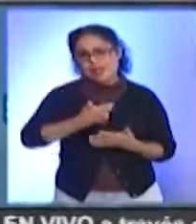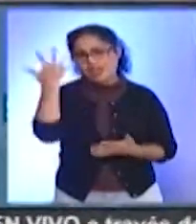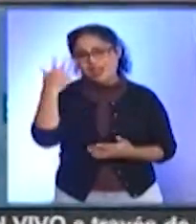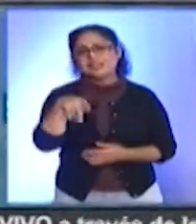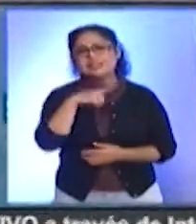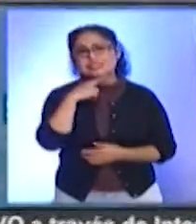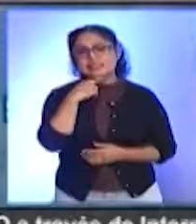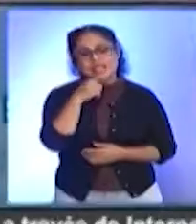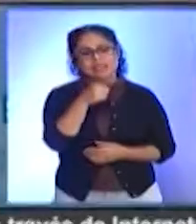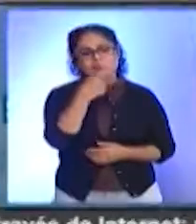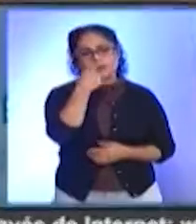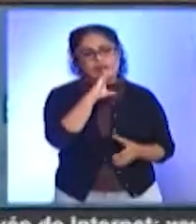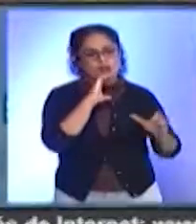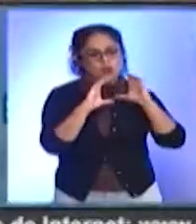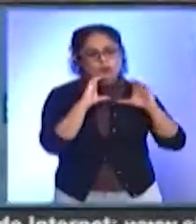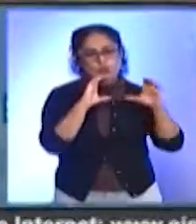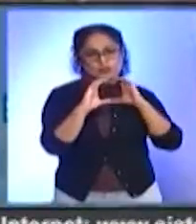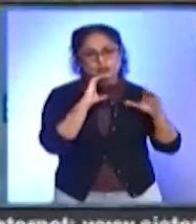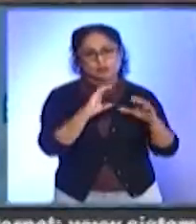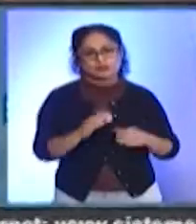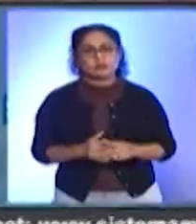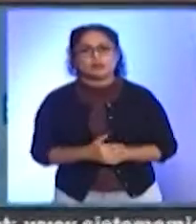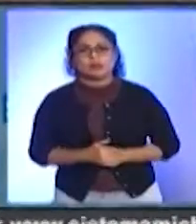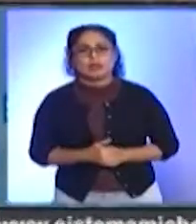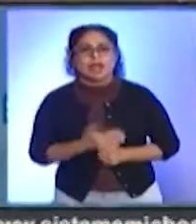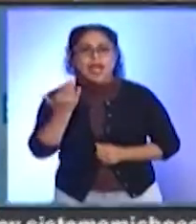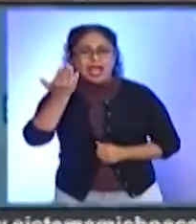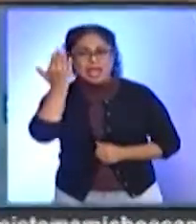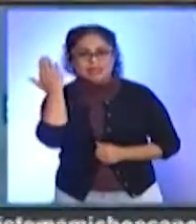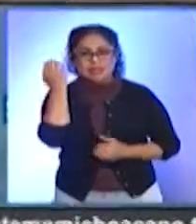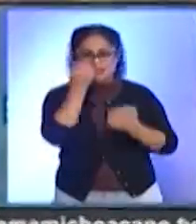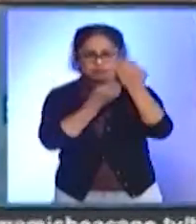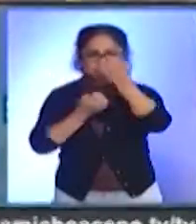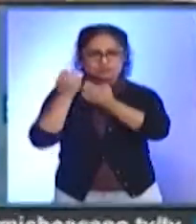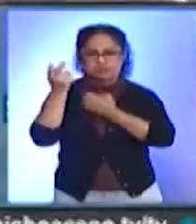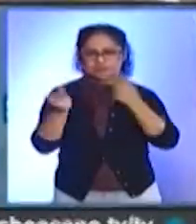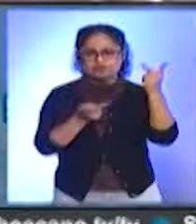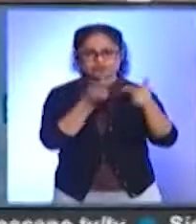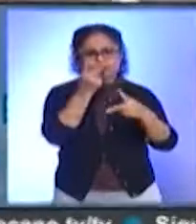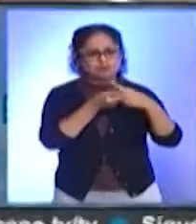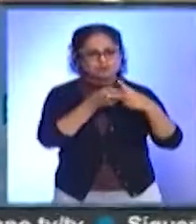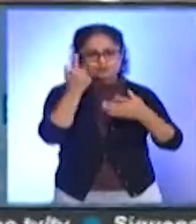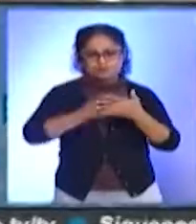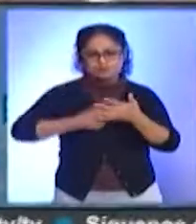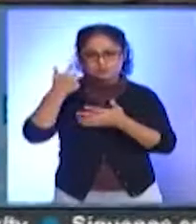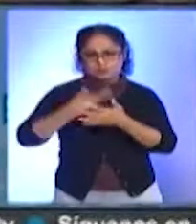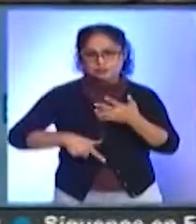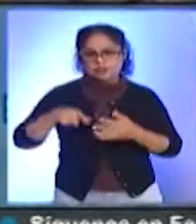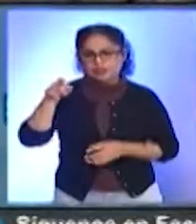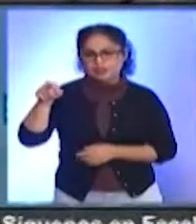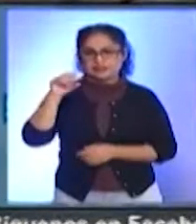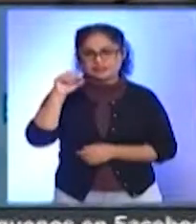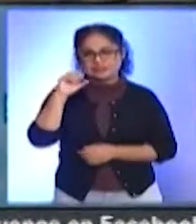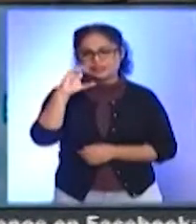y que para esto, pues una pre-evaluación que se hizo por parte de la Secretaría de Obras Públicas